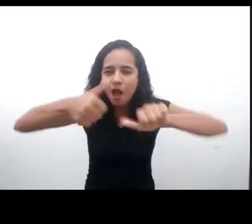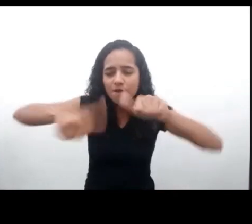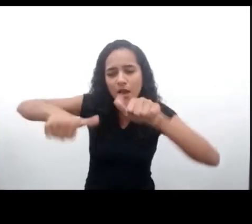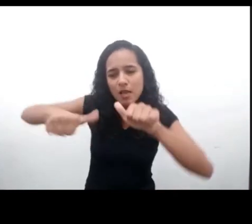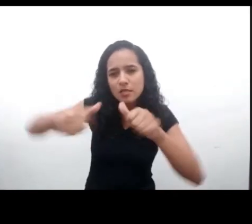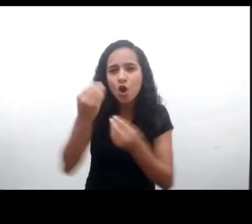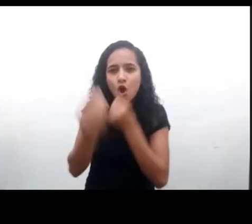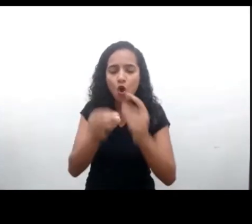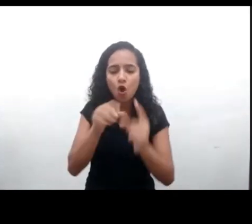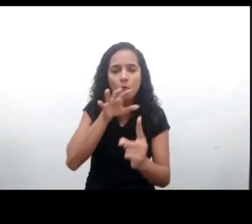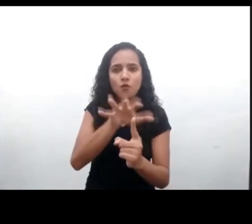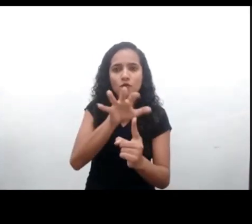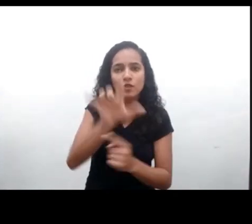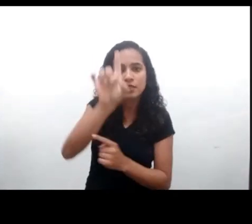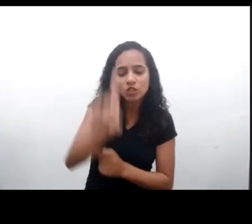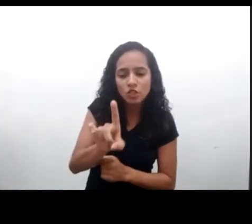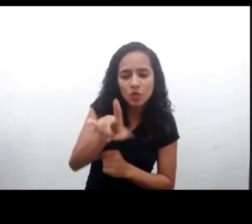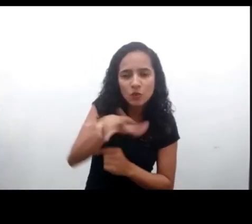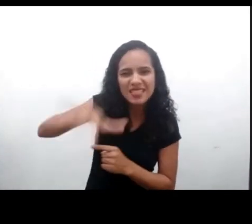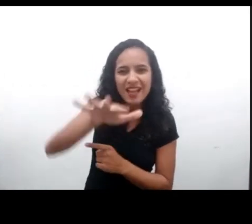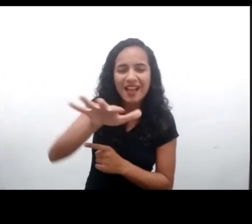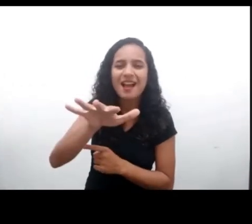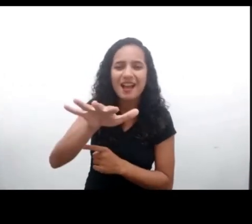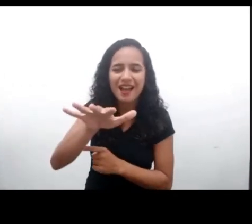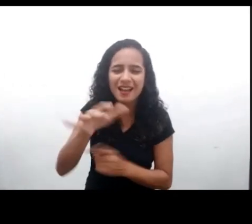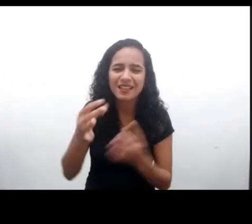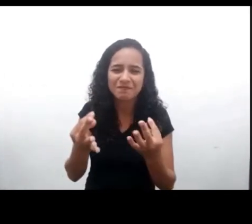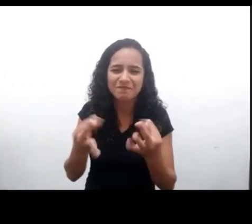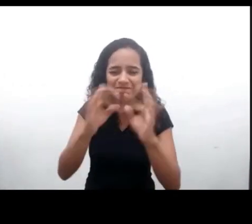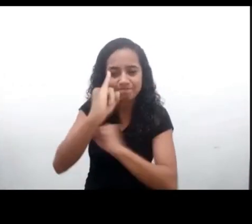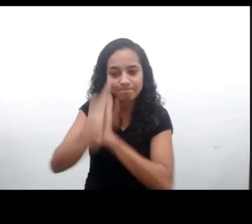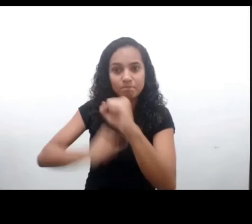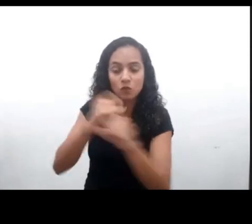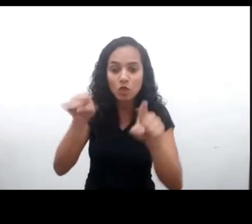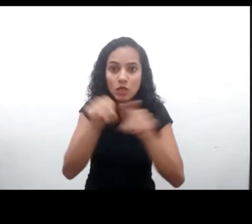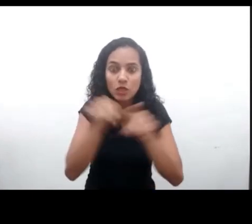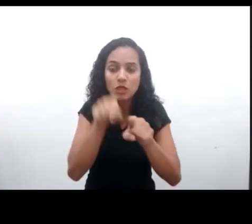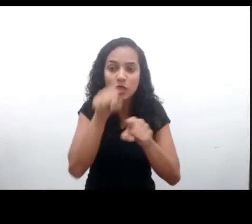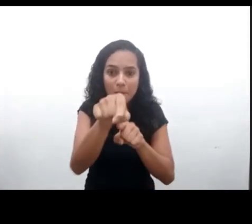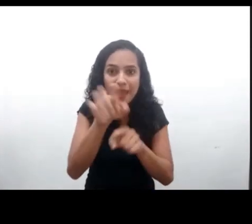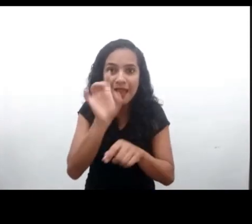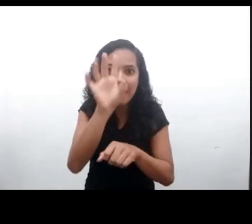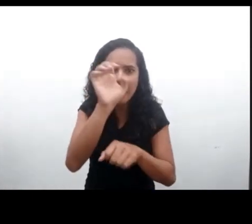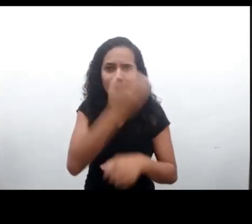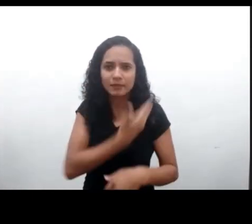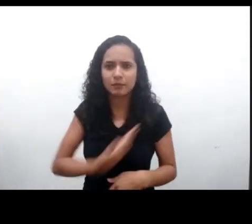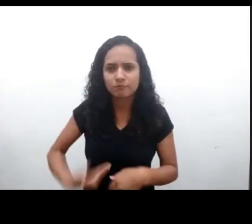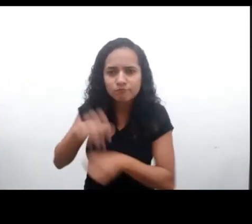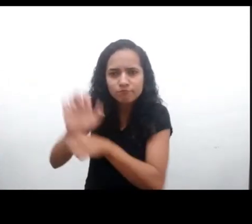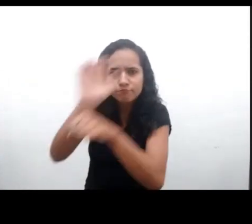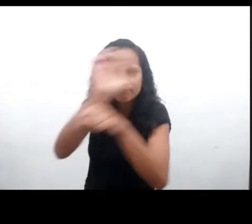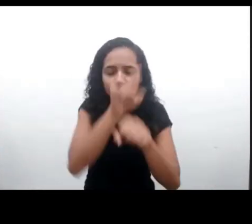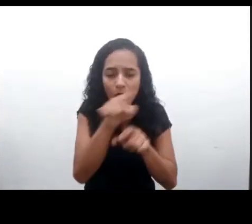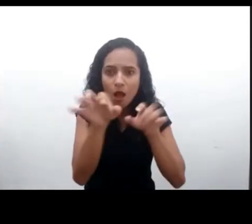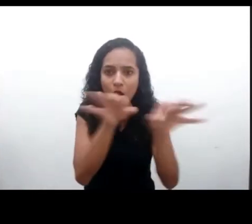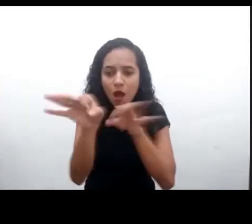adolescentes, sobre todo la evaluación de impactos sobre los derechos en el entorno digital. Es importante resaltar la recomendación que los